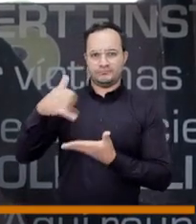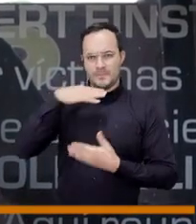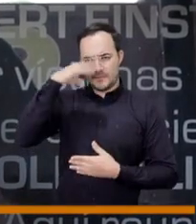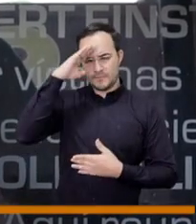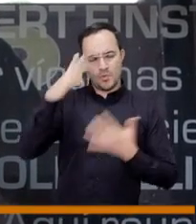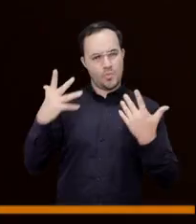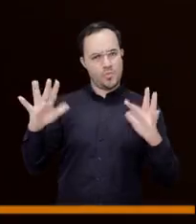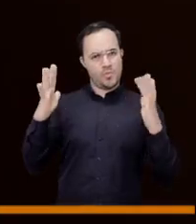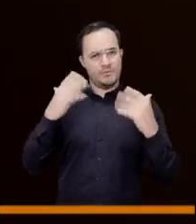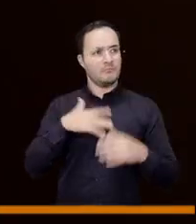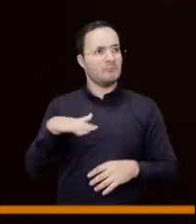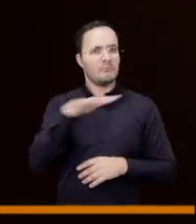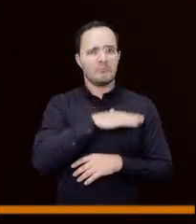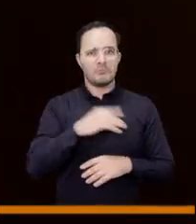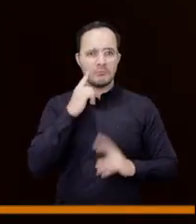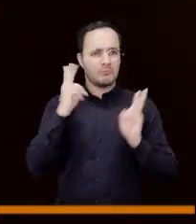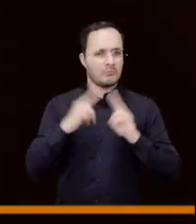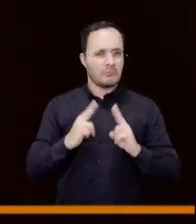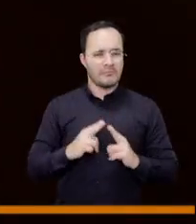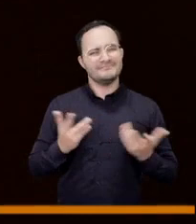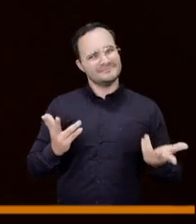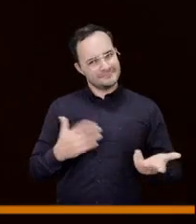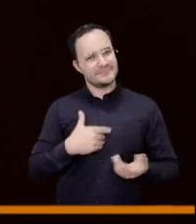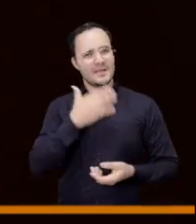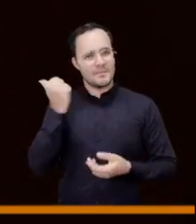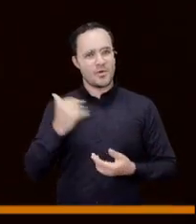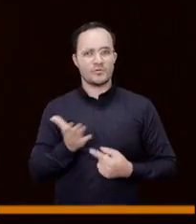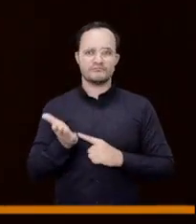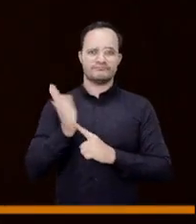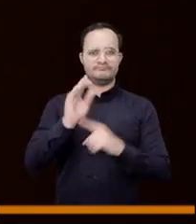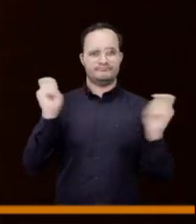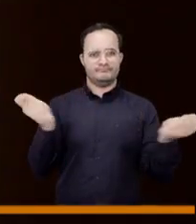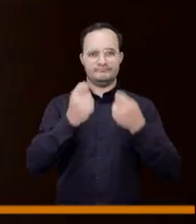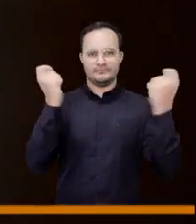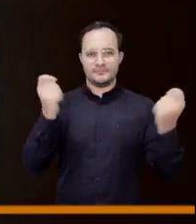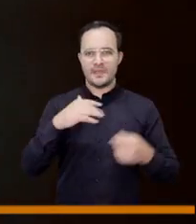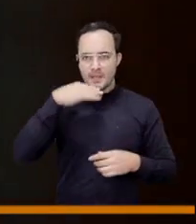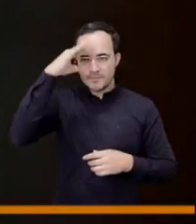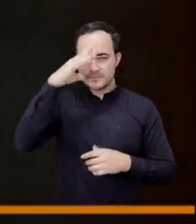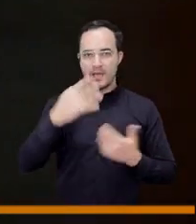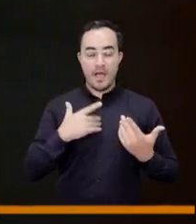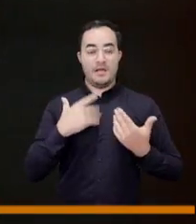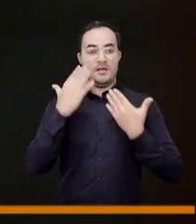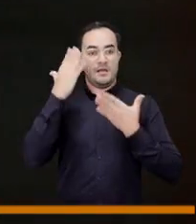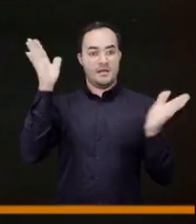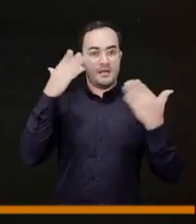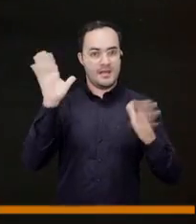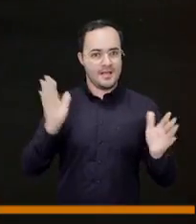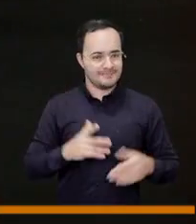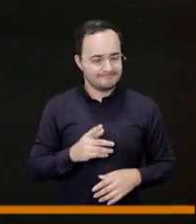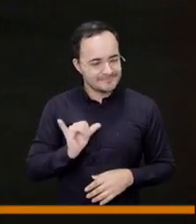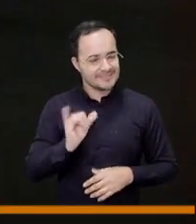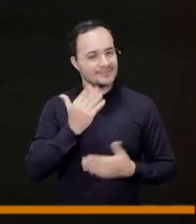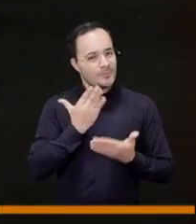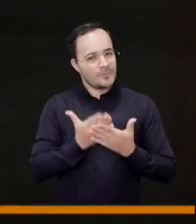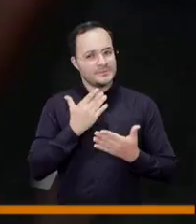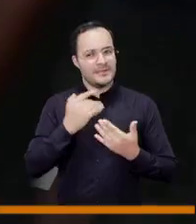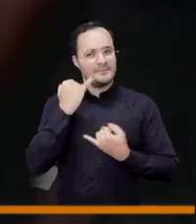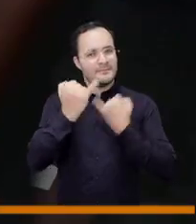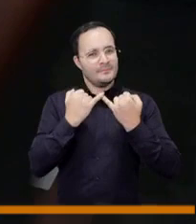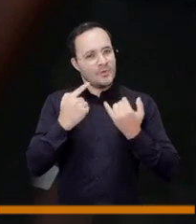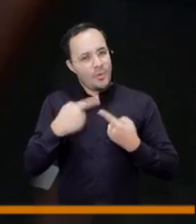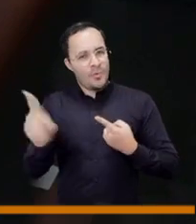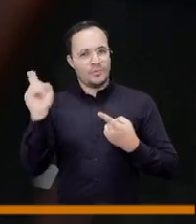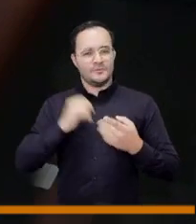y nadie lo conoce entonces qué bueno que empecemos a vender a medellín de otras formas y por eso ese sería un debate que yo esperaría y